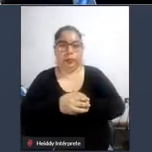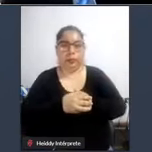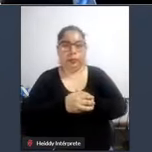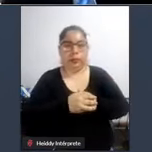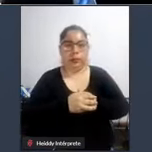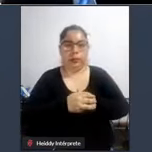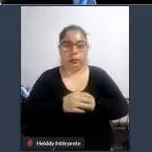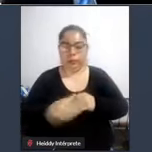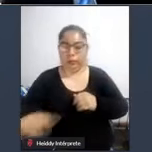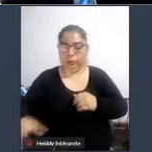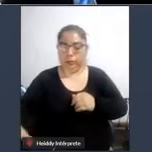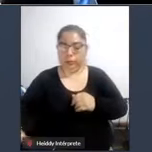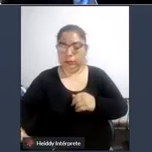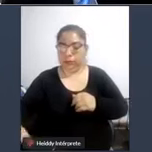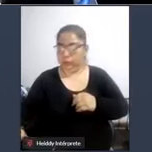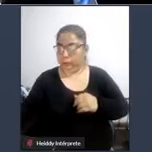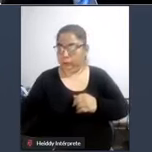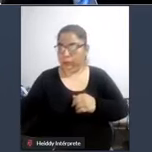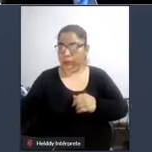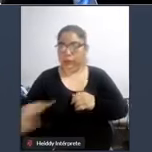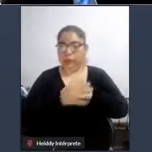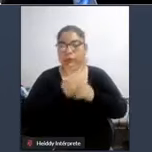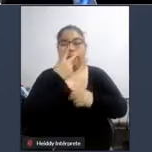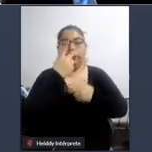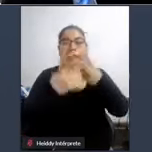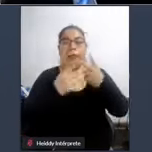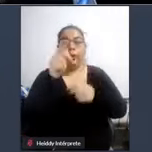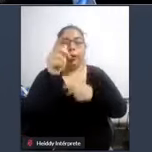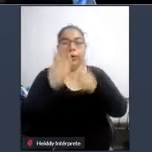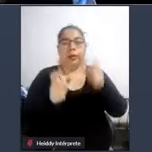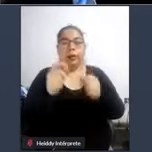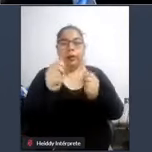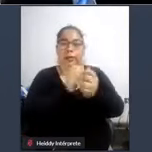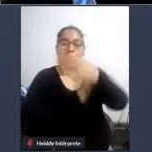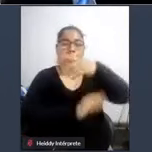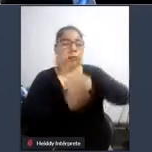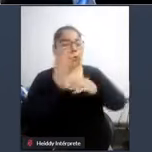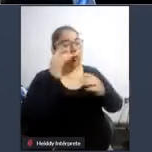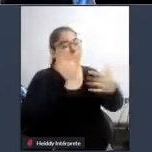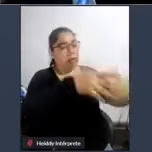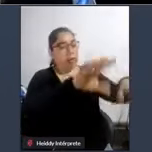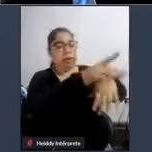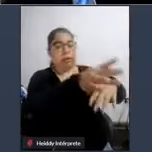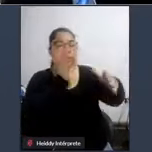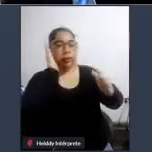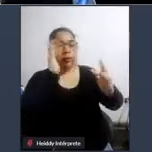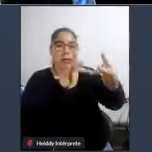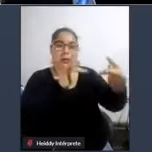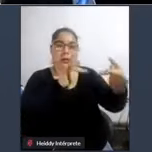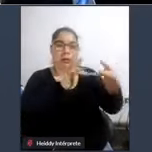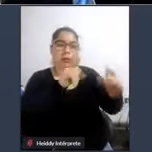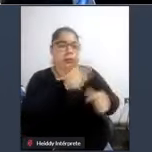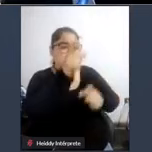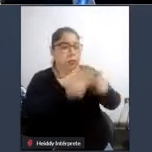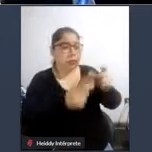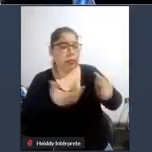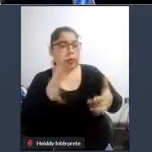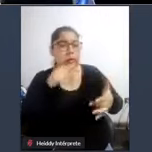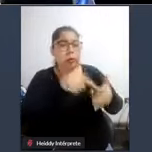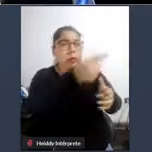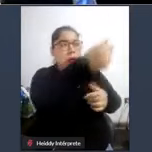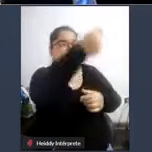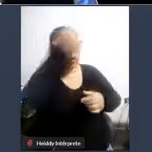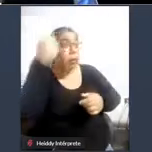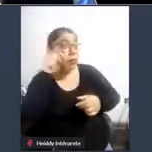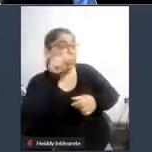calificación del hogar la persona con discapacidad puede estar tirada en su cama pero si en la casa ven que hay una refrigeradora